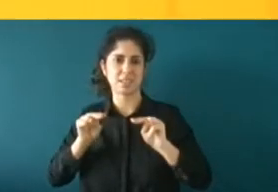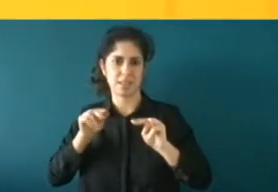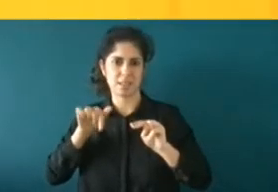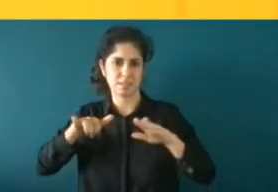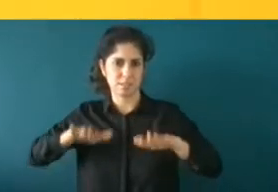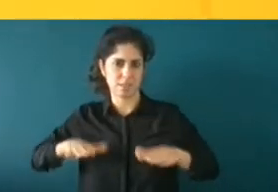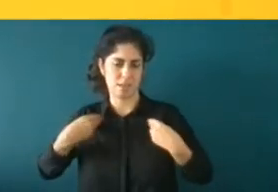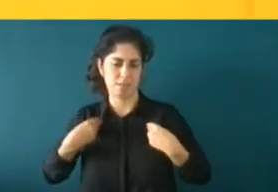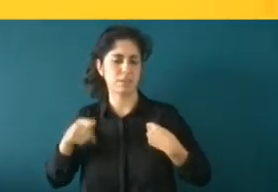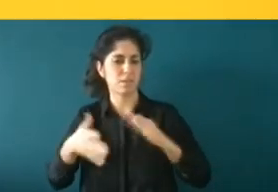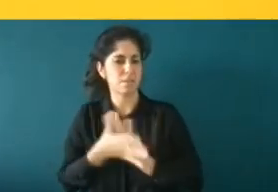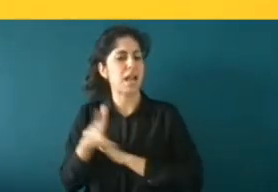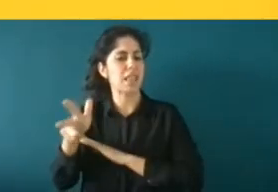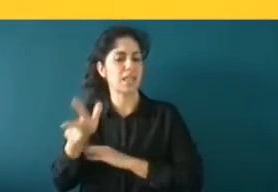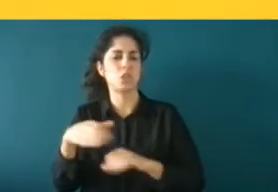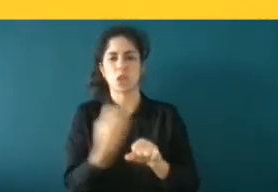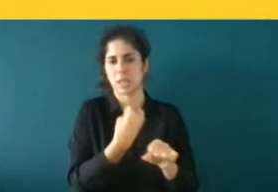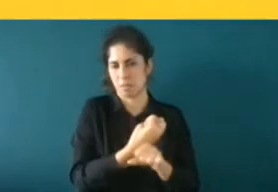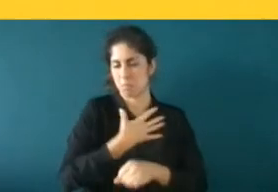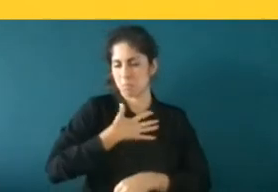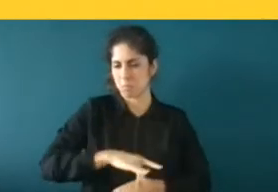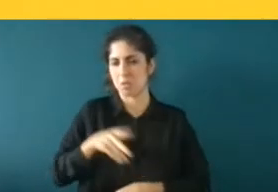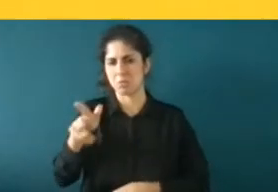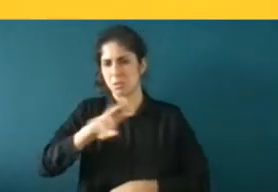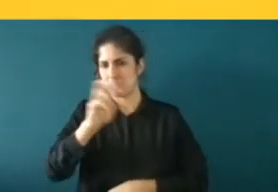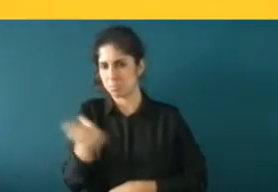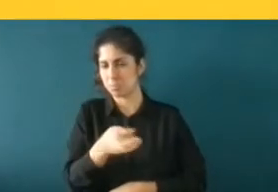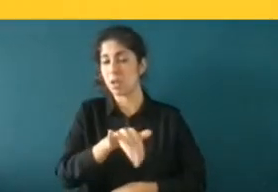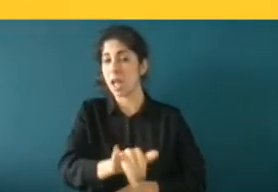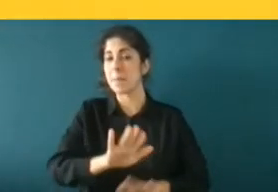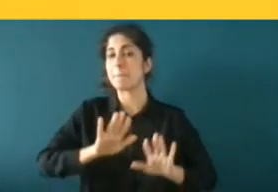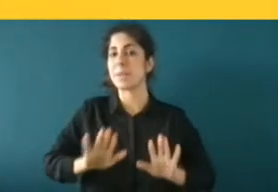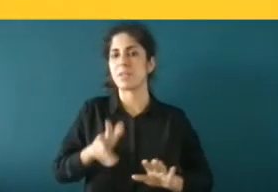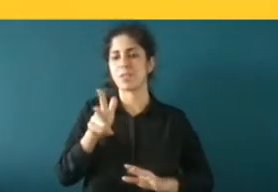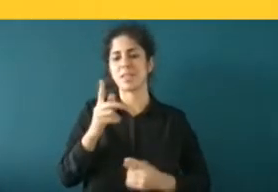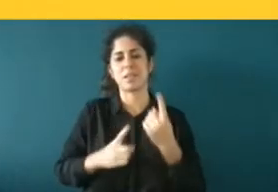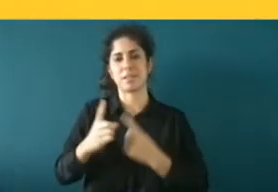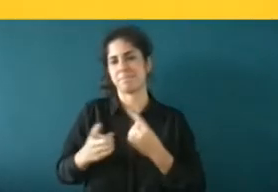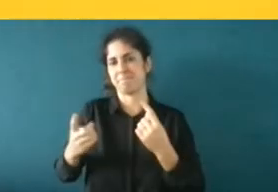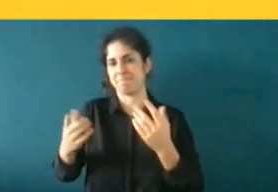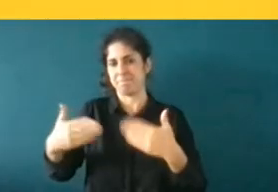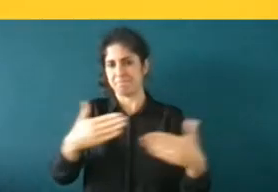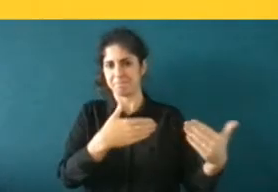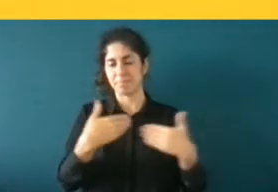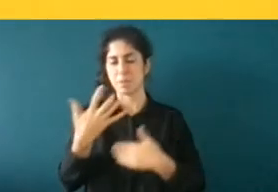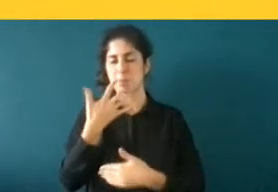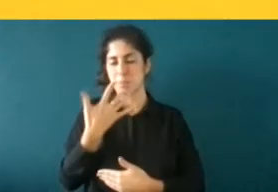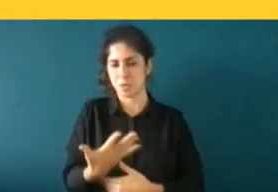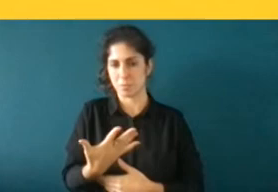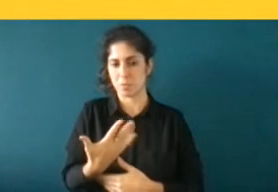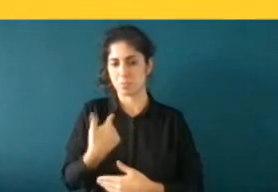derecho pero luego hay otras cosas a las que no tienen derecho como por ejemplo votar